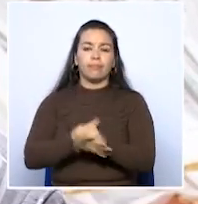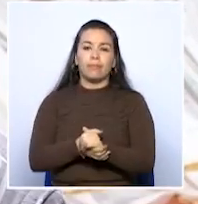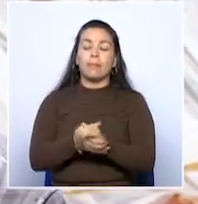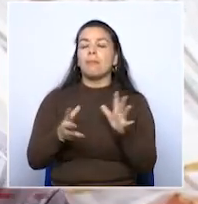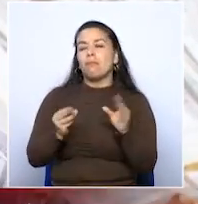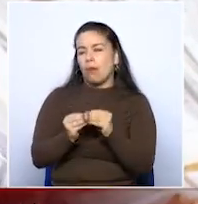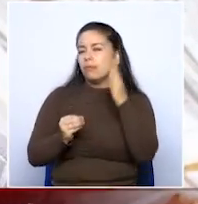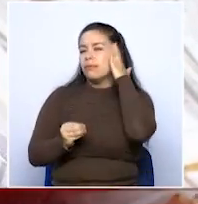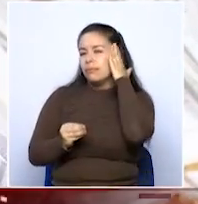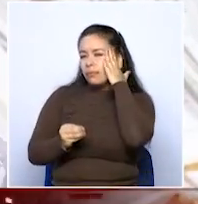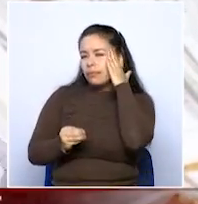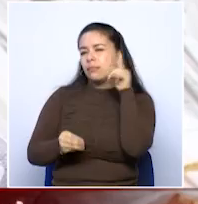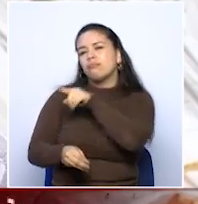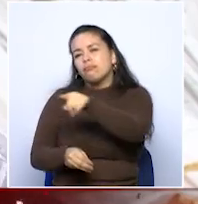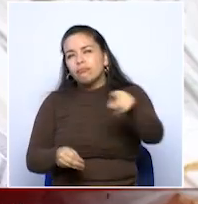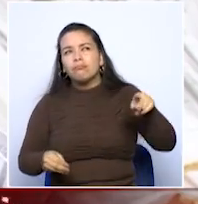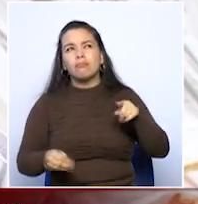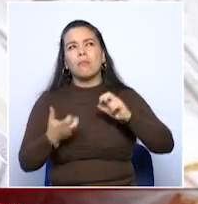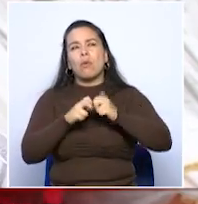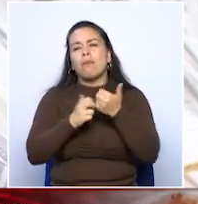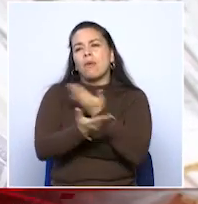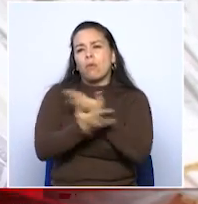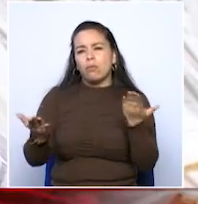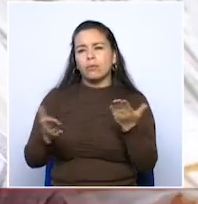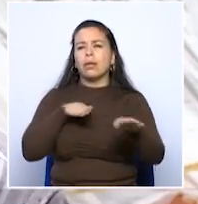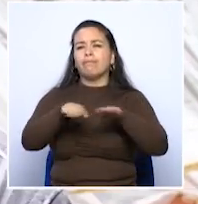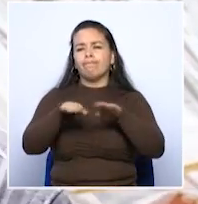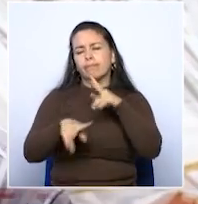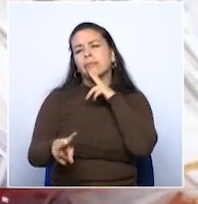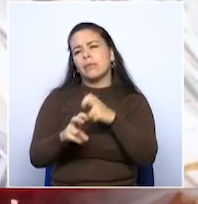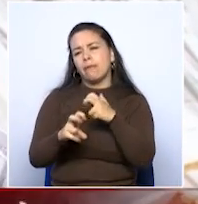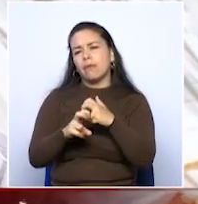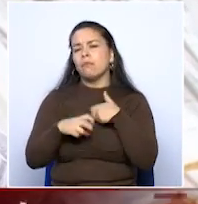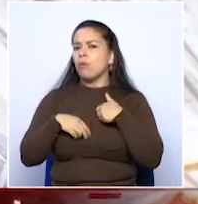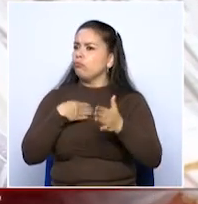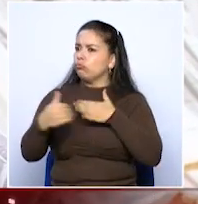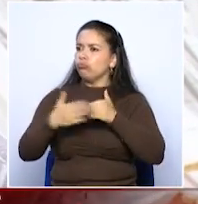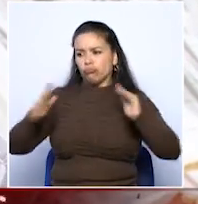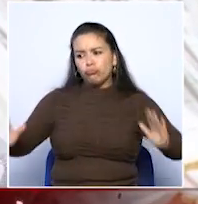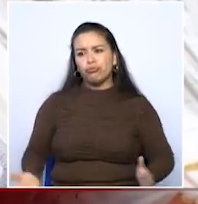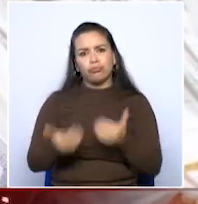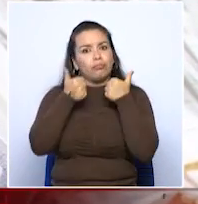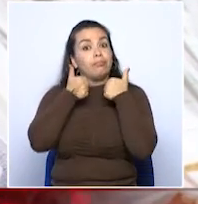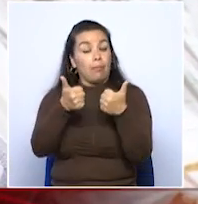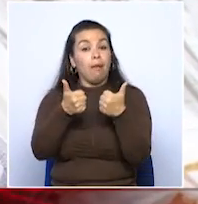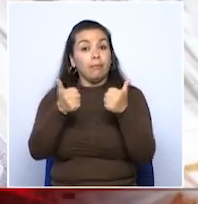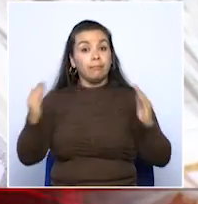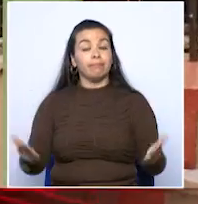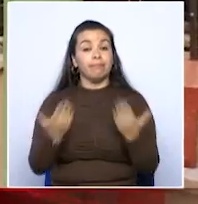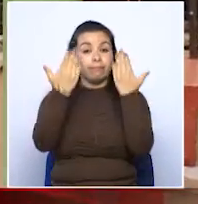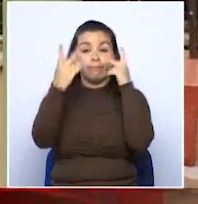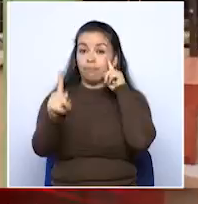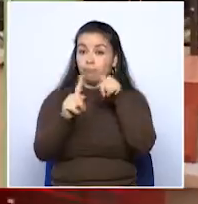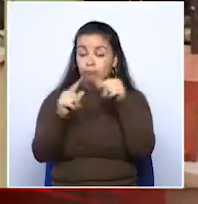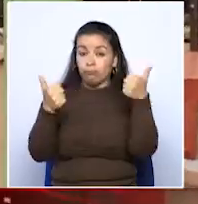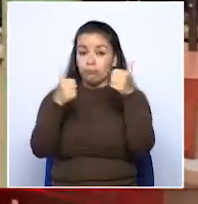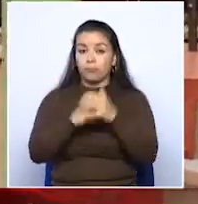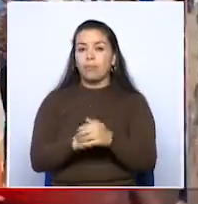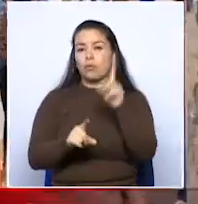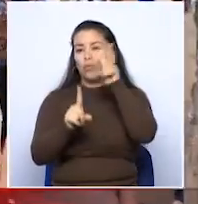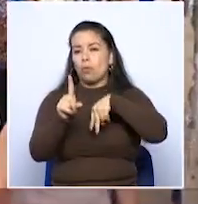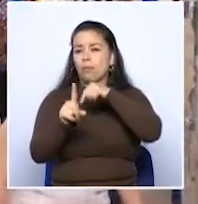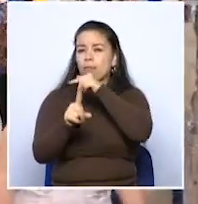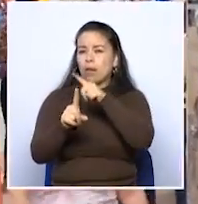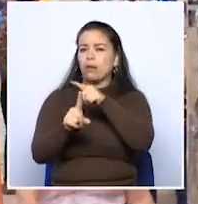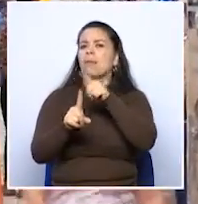mucho problema en la vía, todo, pero está bien lo que están proyectando. En dos meses y medio